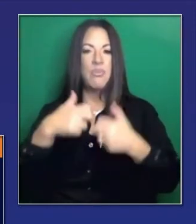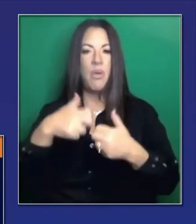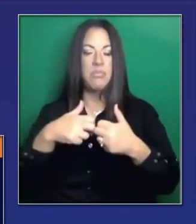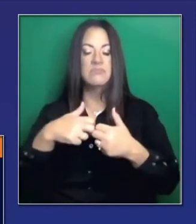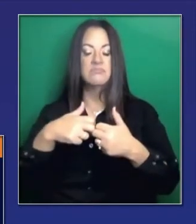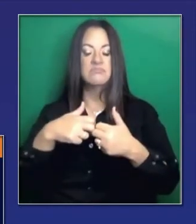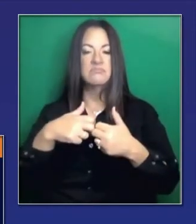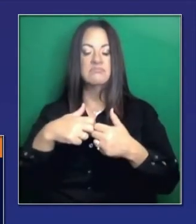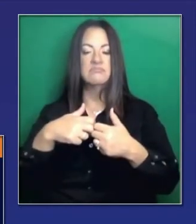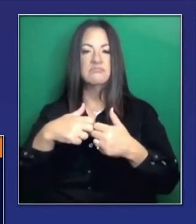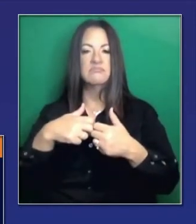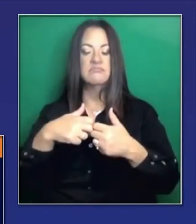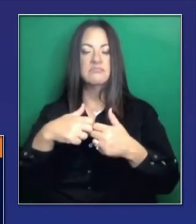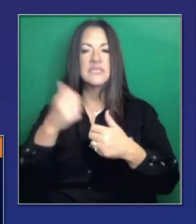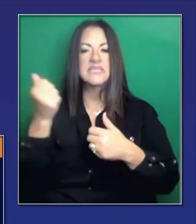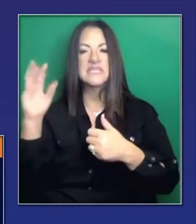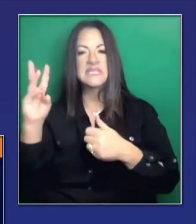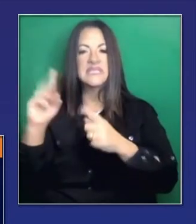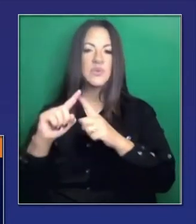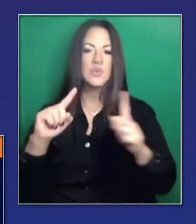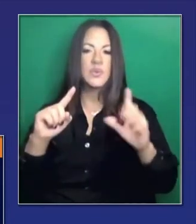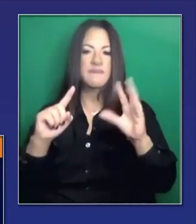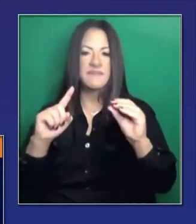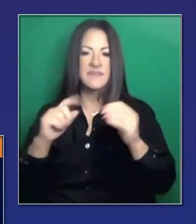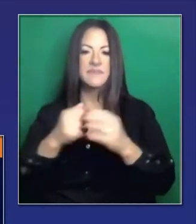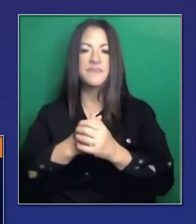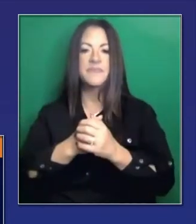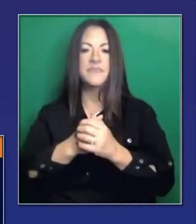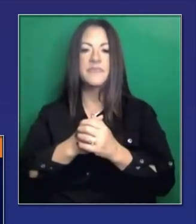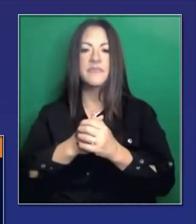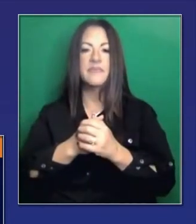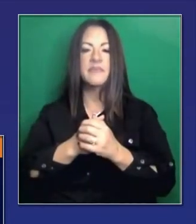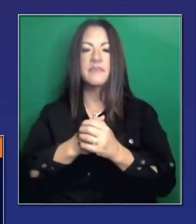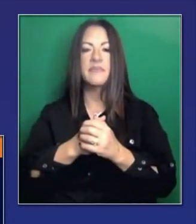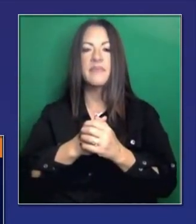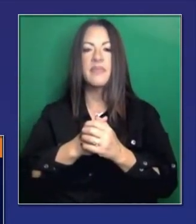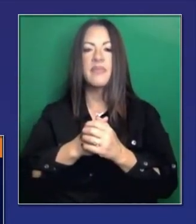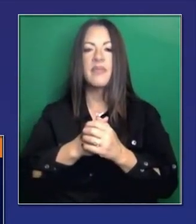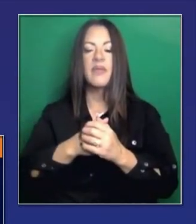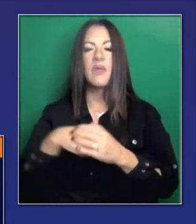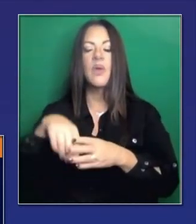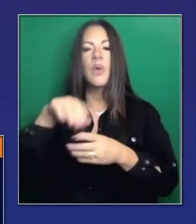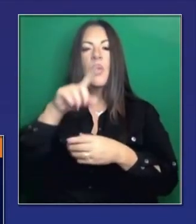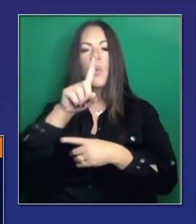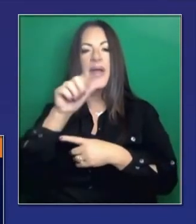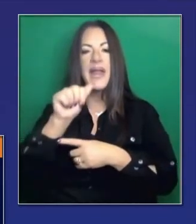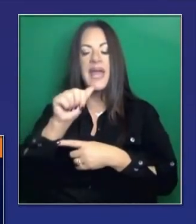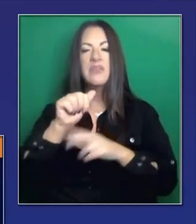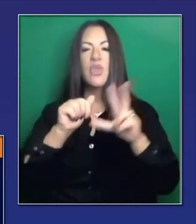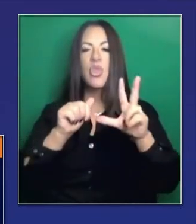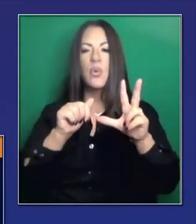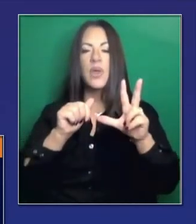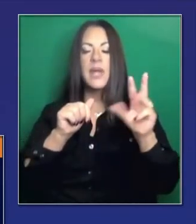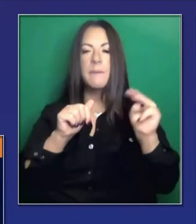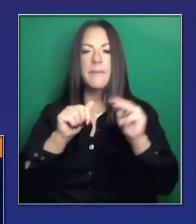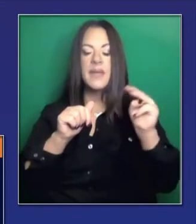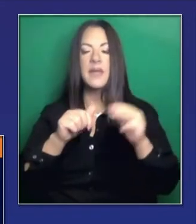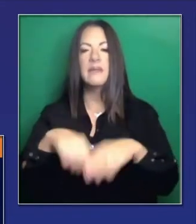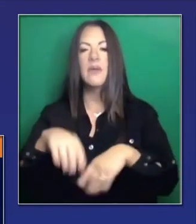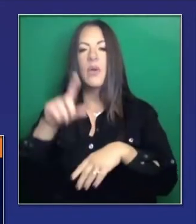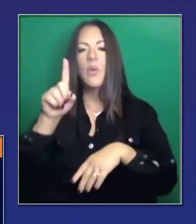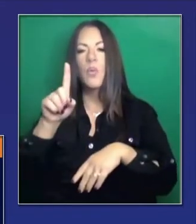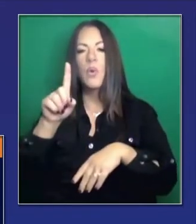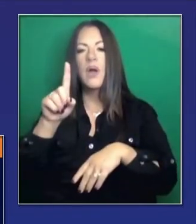64 con condiciones médicas subyacentes. Y entonces, fase 1B, 8